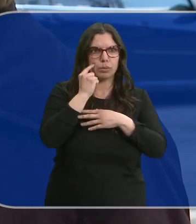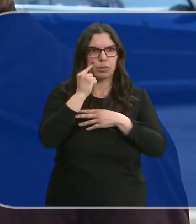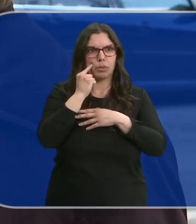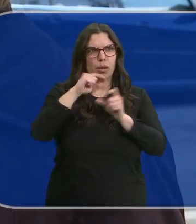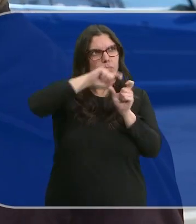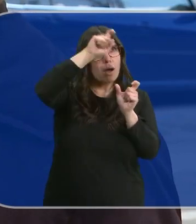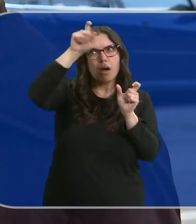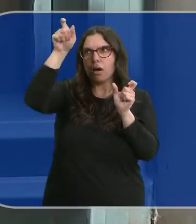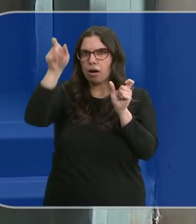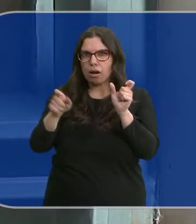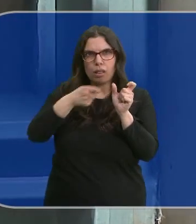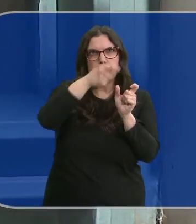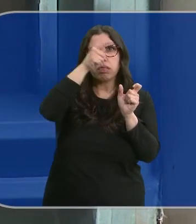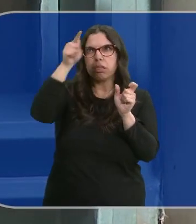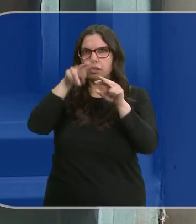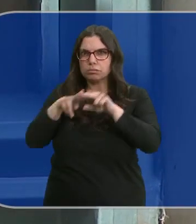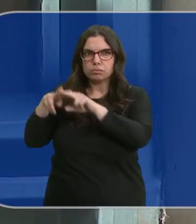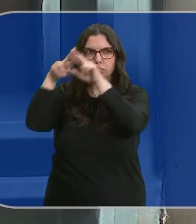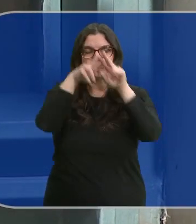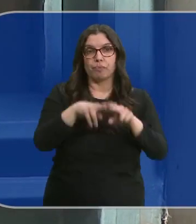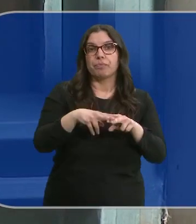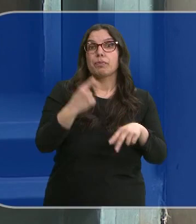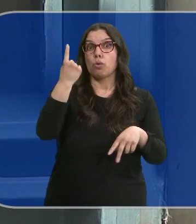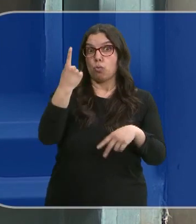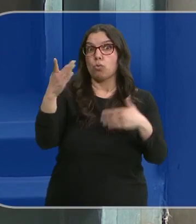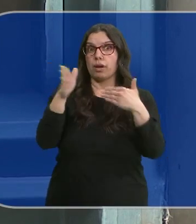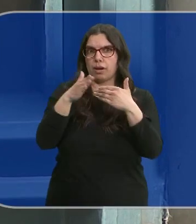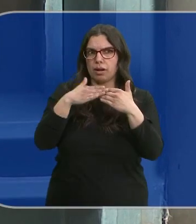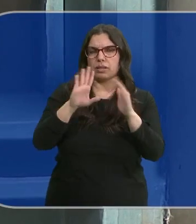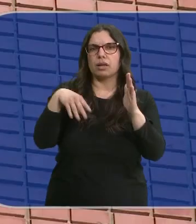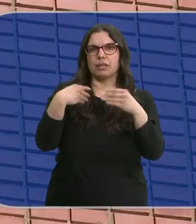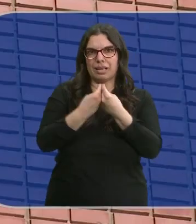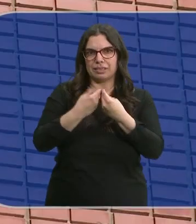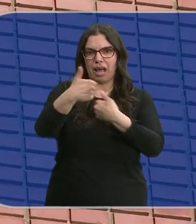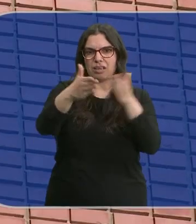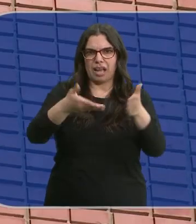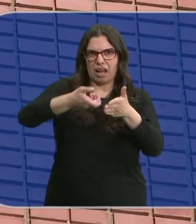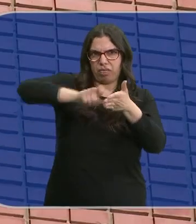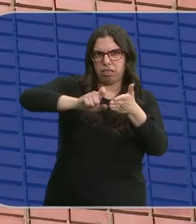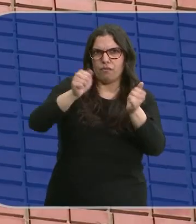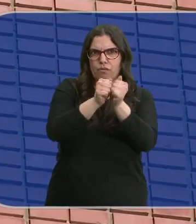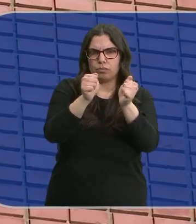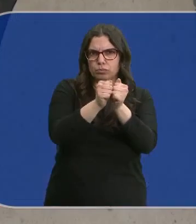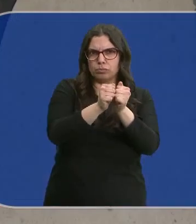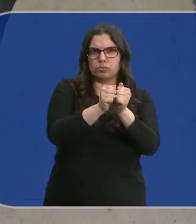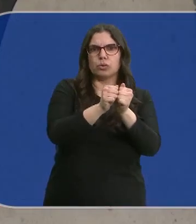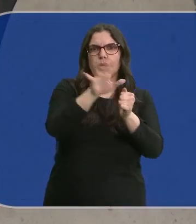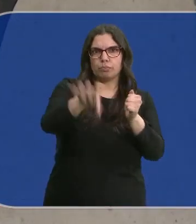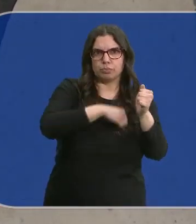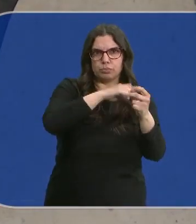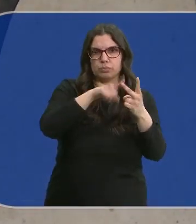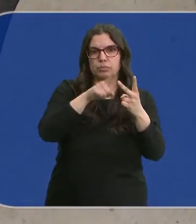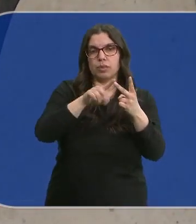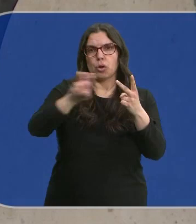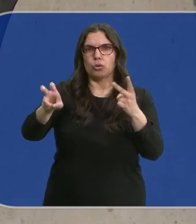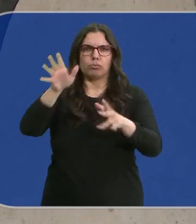que es el marco de la puerta. En una de esas 10 viviendas asaltadas consiguieron llevarse la caja fuerte que estaba anclada en la pared y en otra incluso